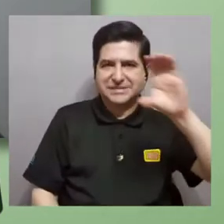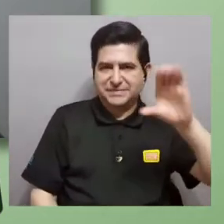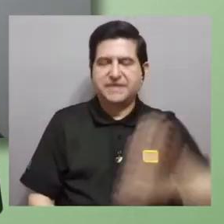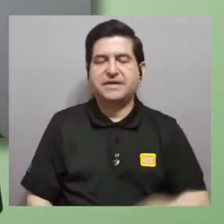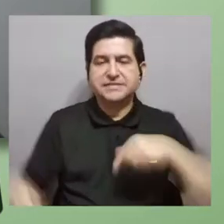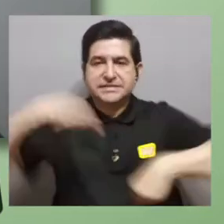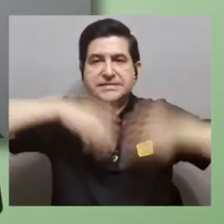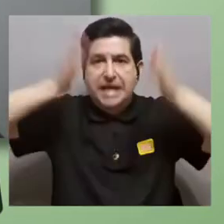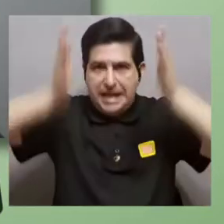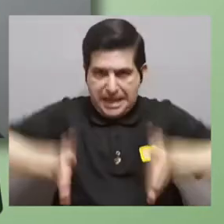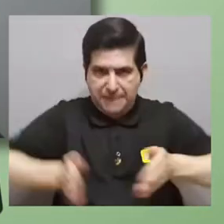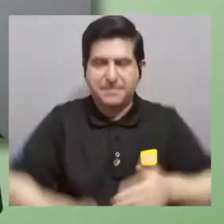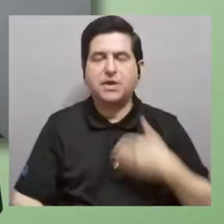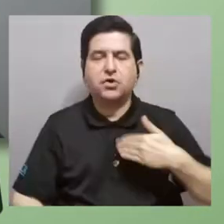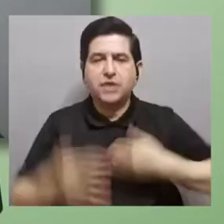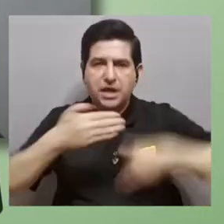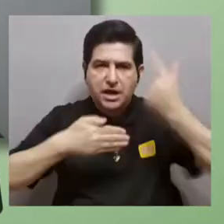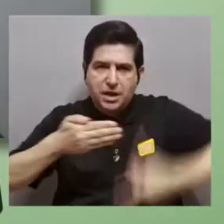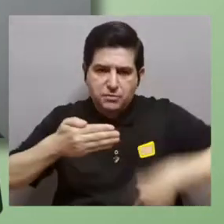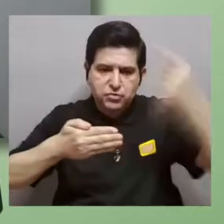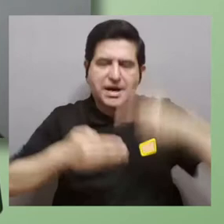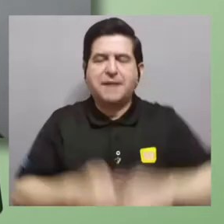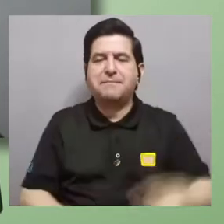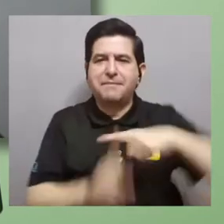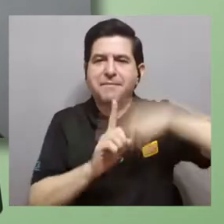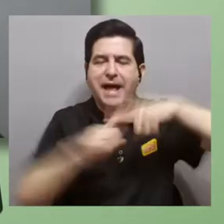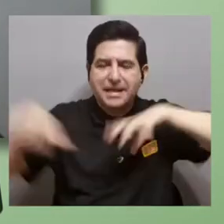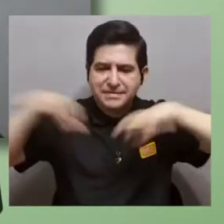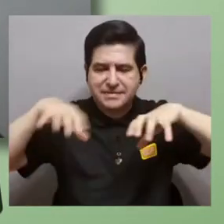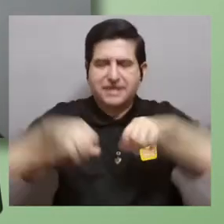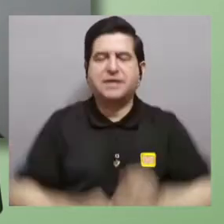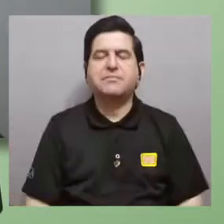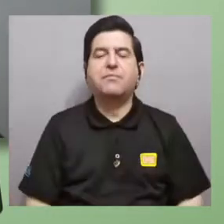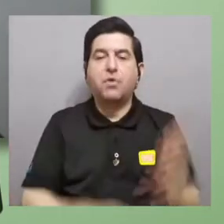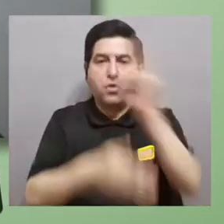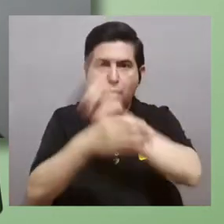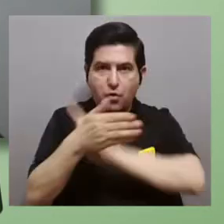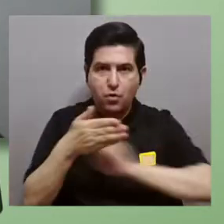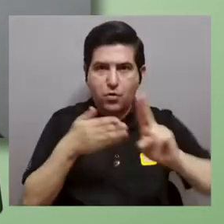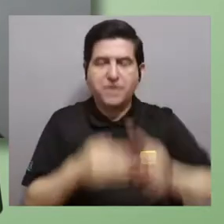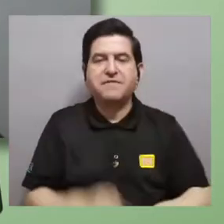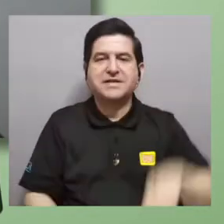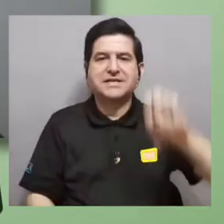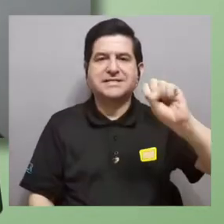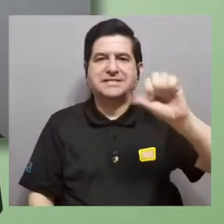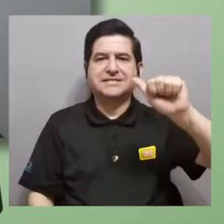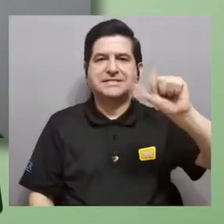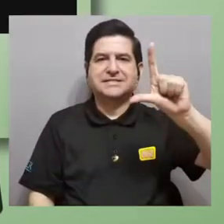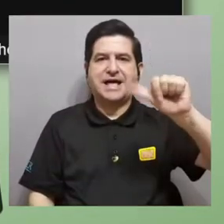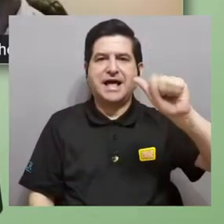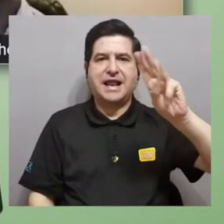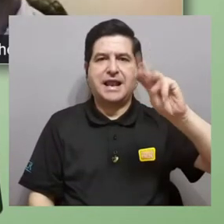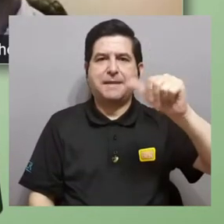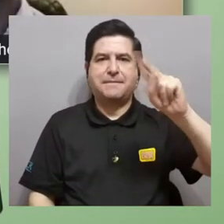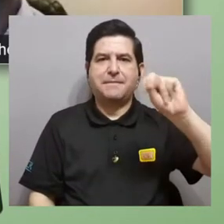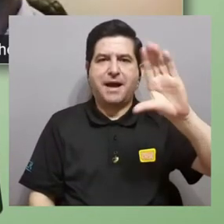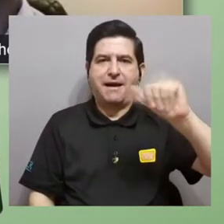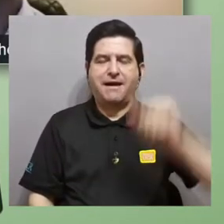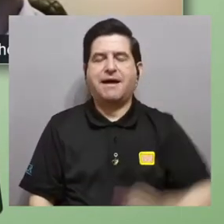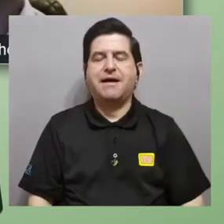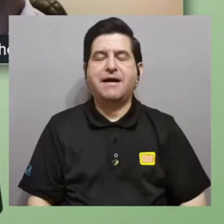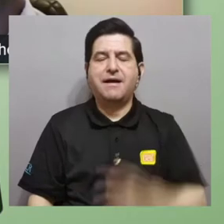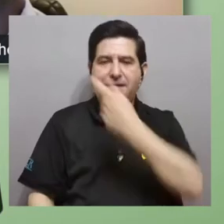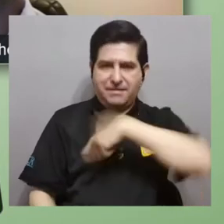ratito es Isaac Céspedes Camacho. Él es químico. Tiene un posgrado en termodinámica y cinética de la Universidad de